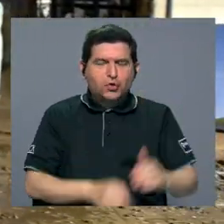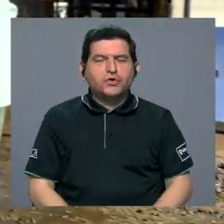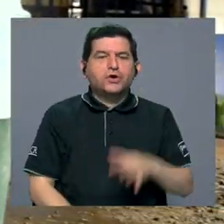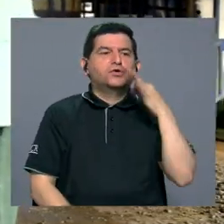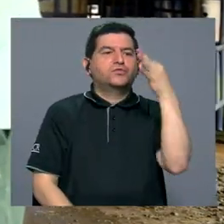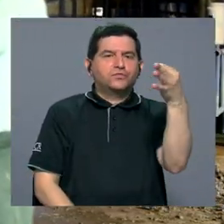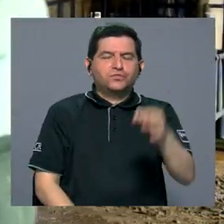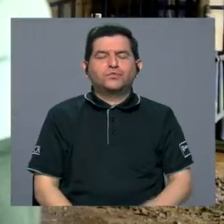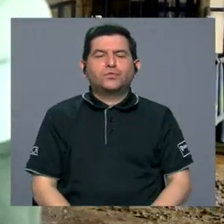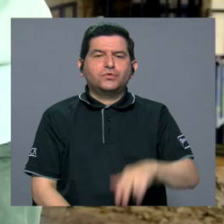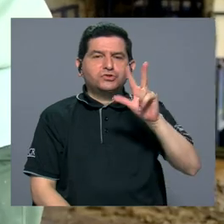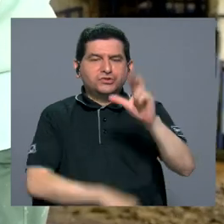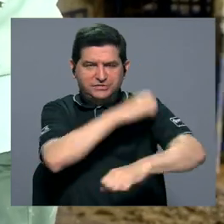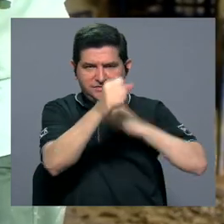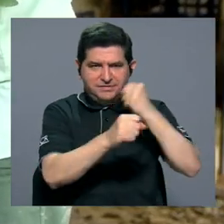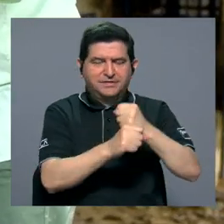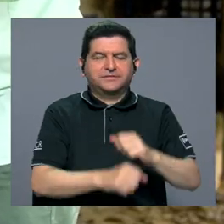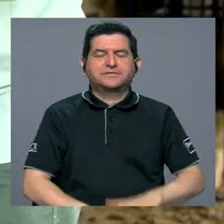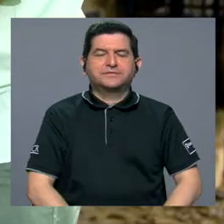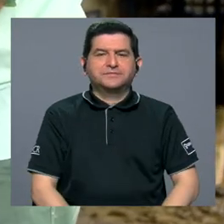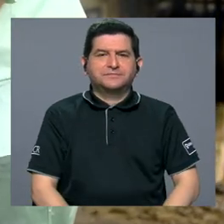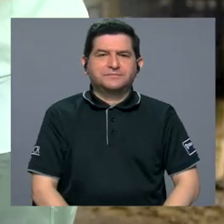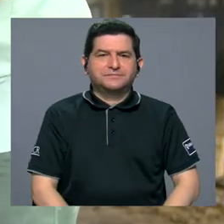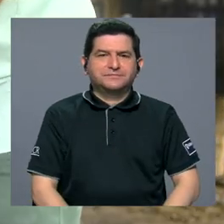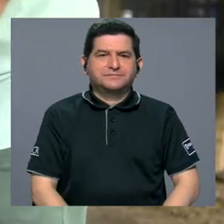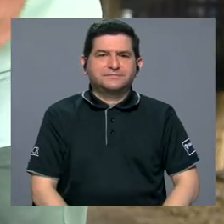por los próximos tres años.